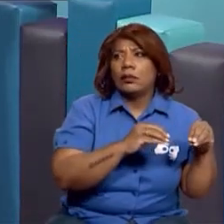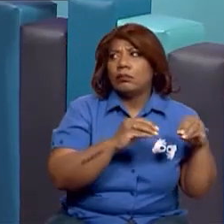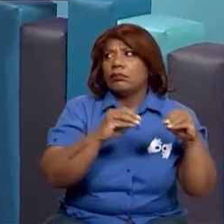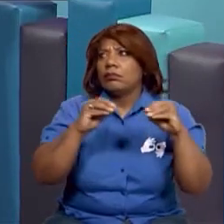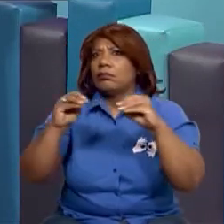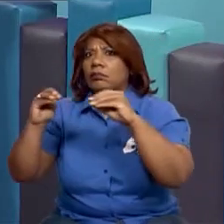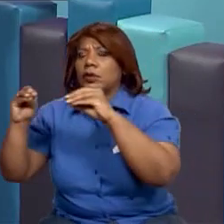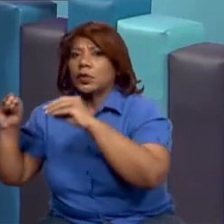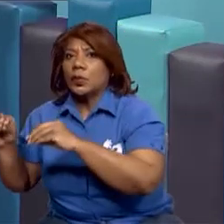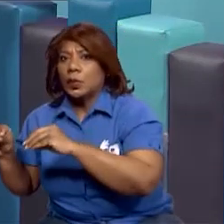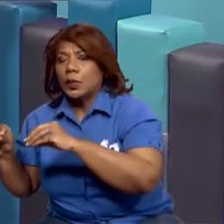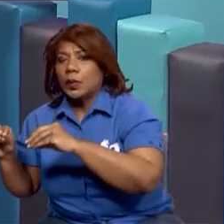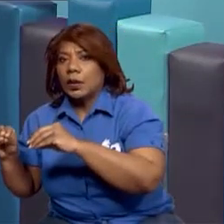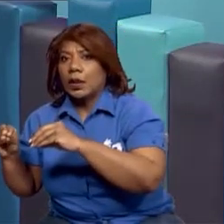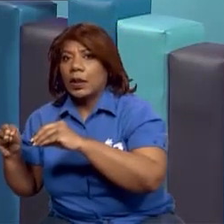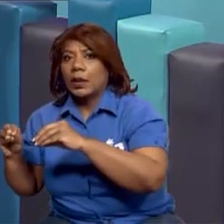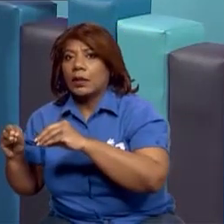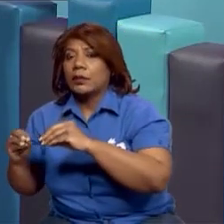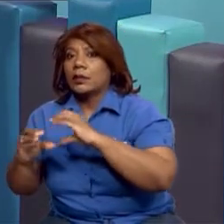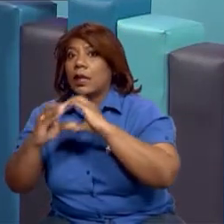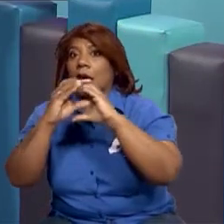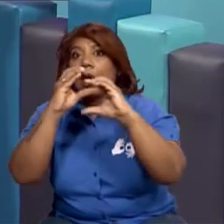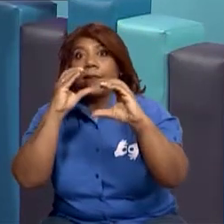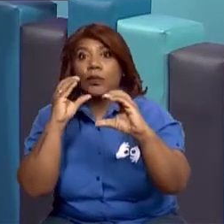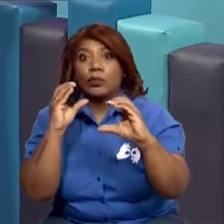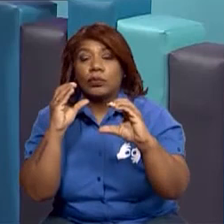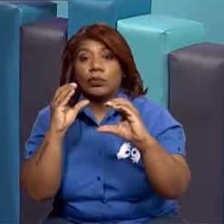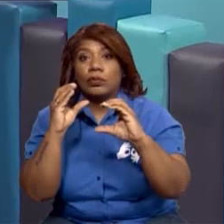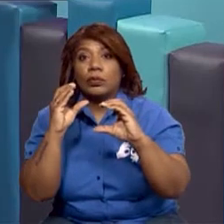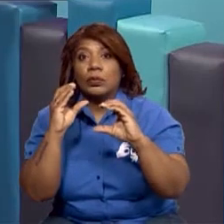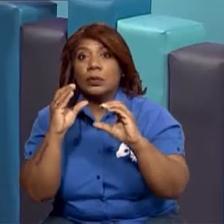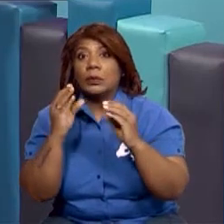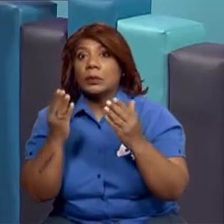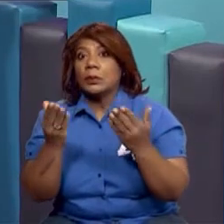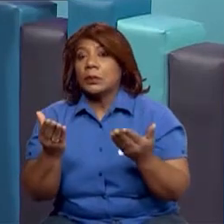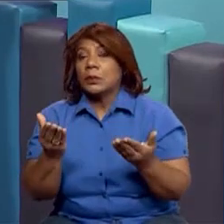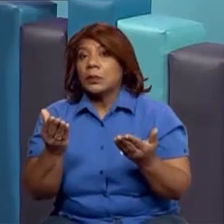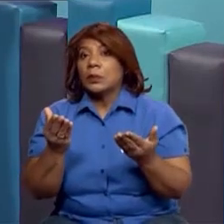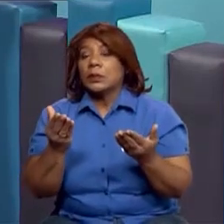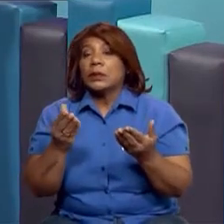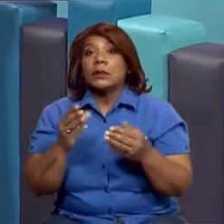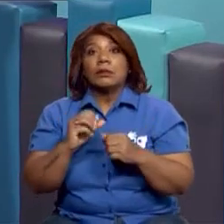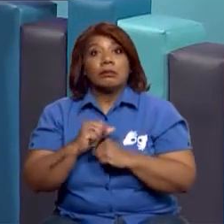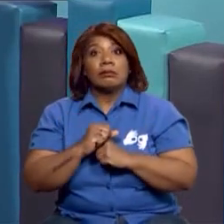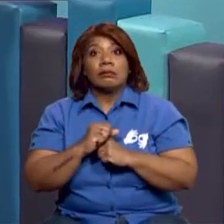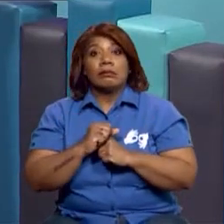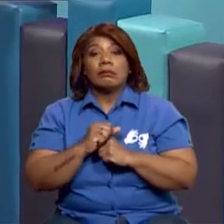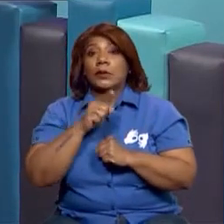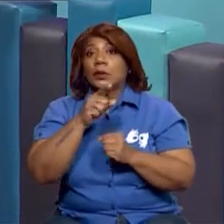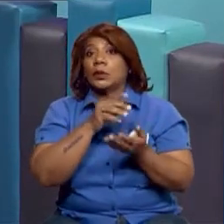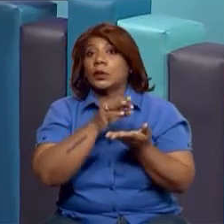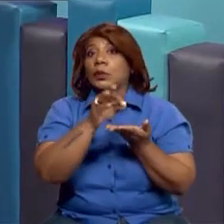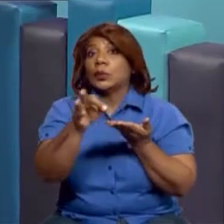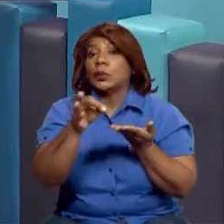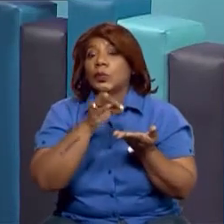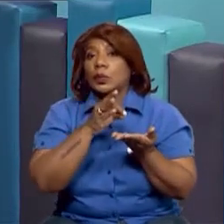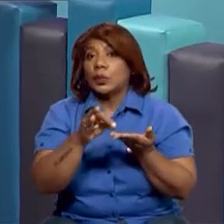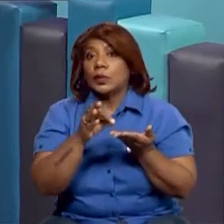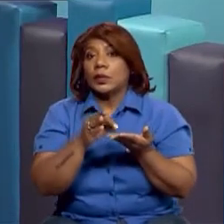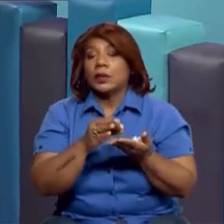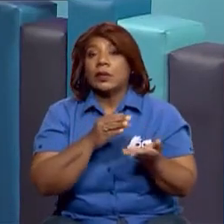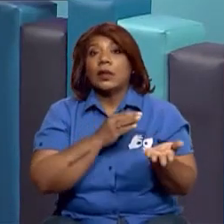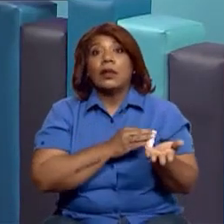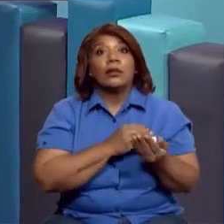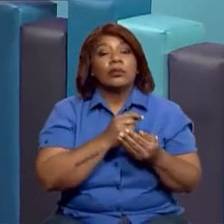ves en tu lugar donde tú vives. Puede ser la provincia, puede ser el campo